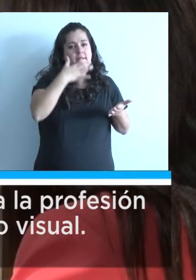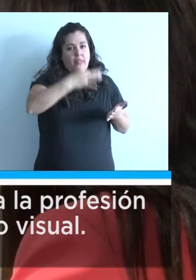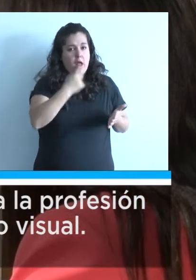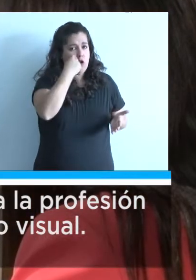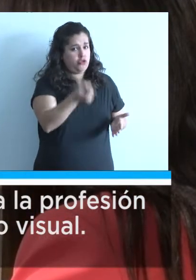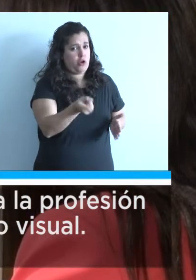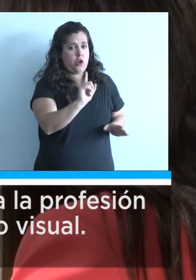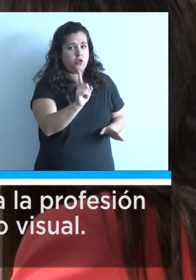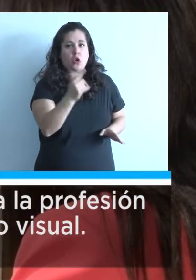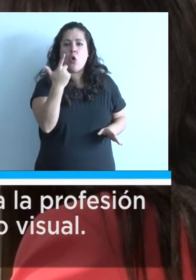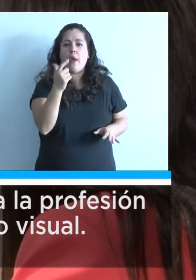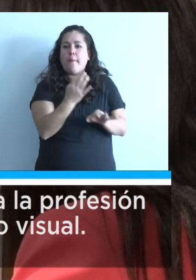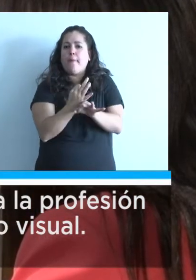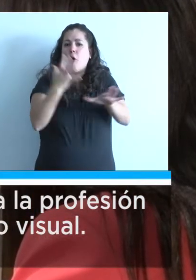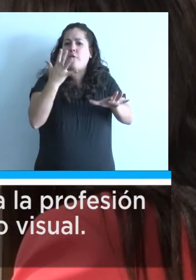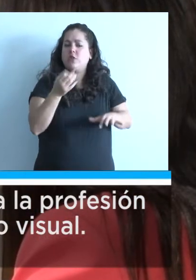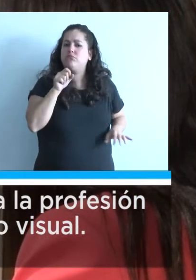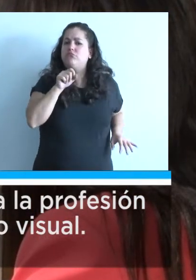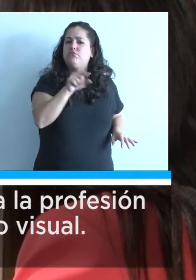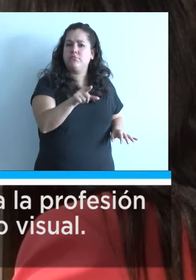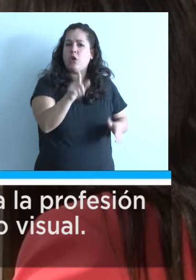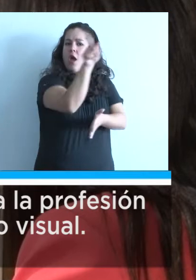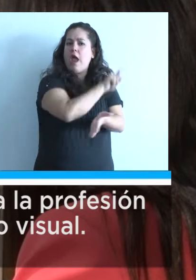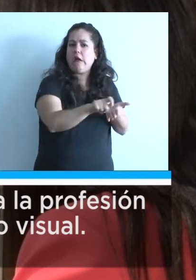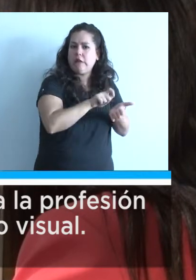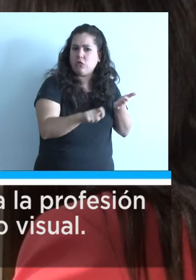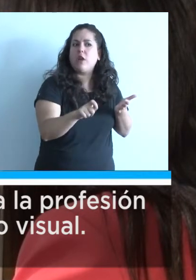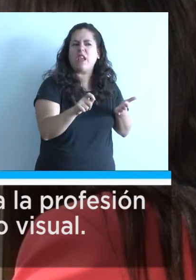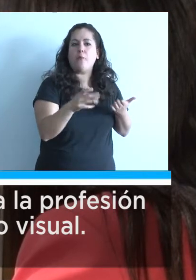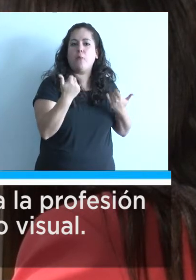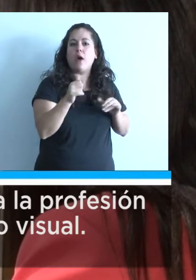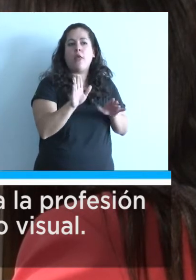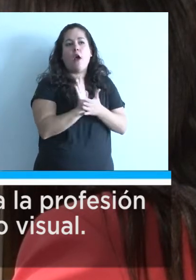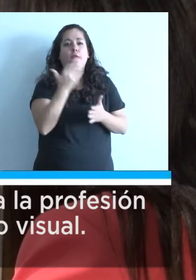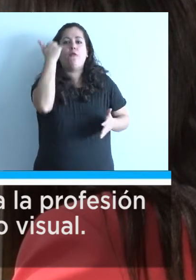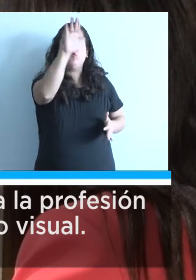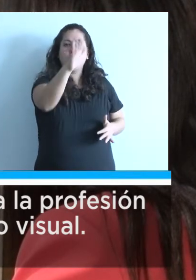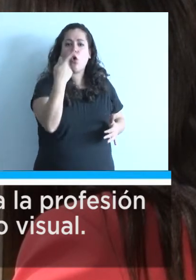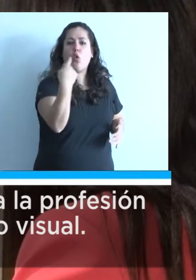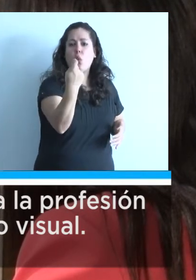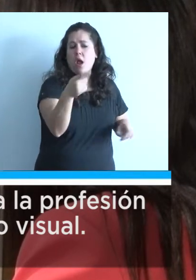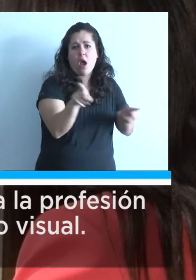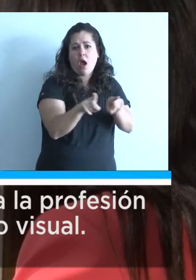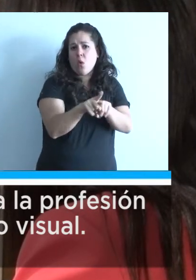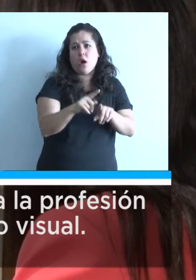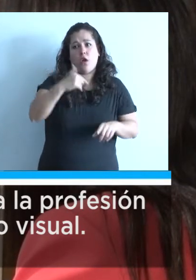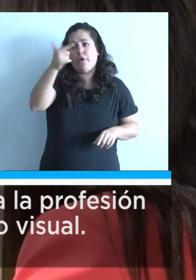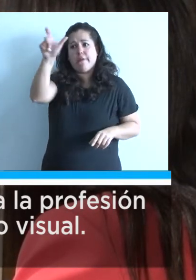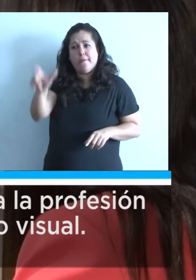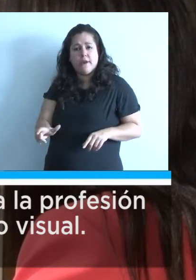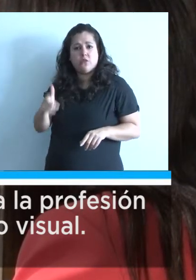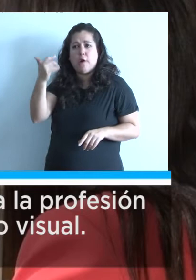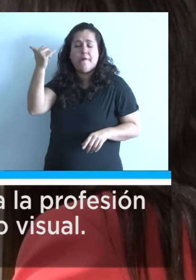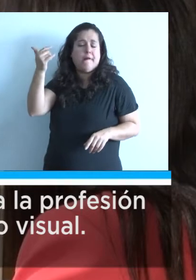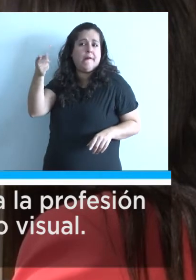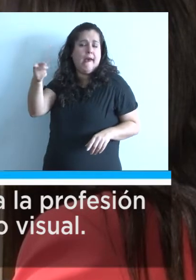no son reconocidos, no hay una profesión que les posibilita y les permita jubilarse como cualquier otra